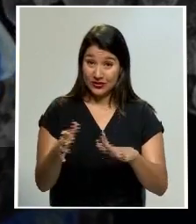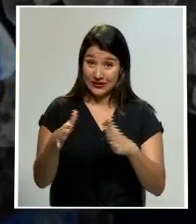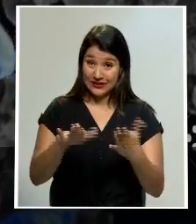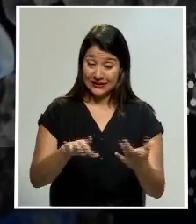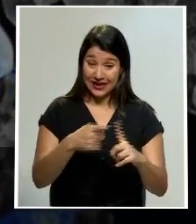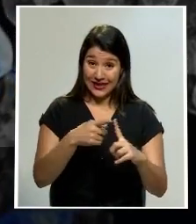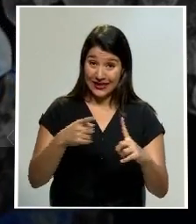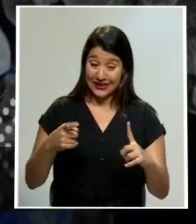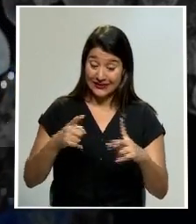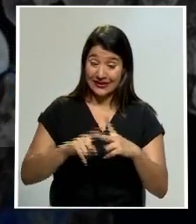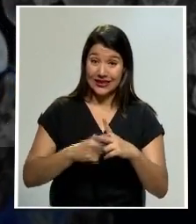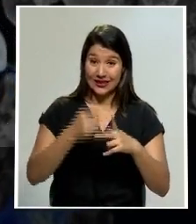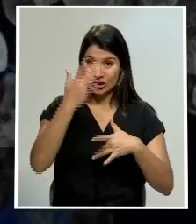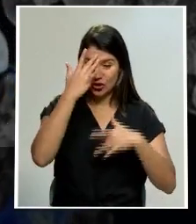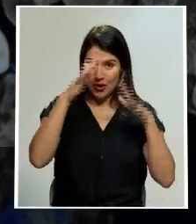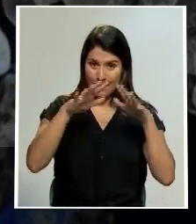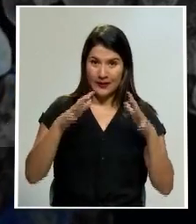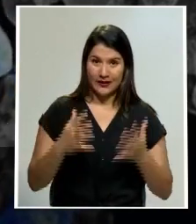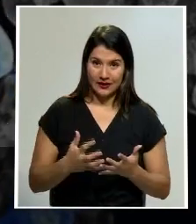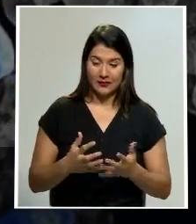en los últimos meses